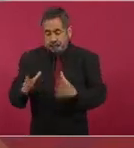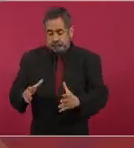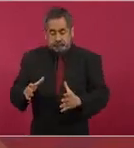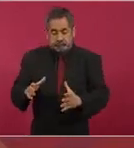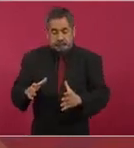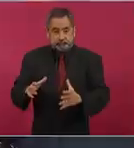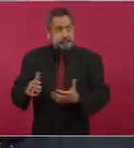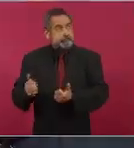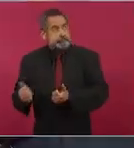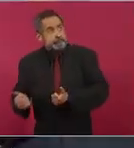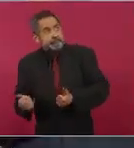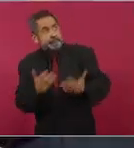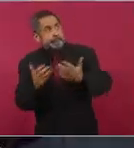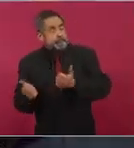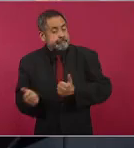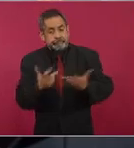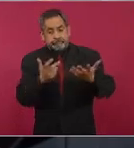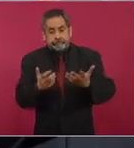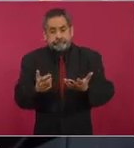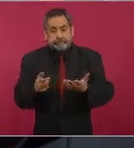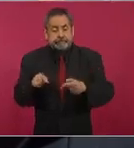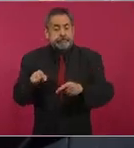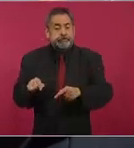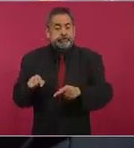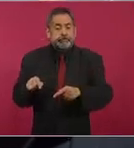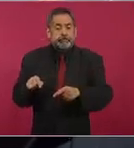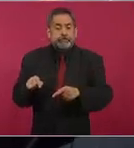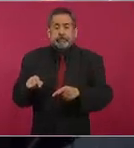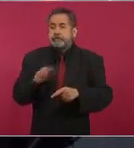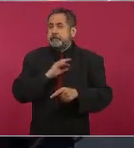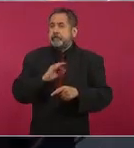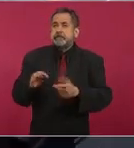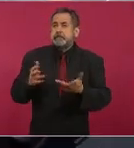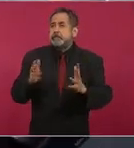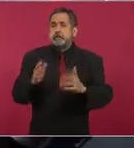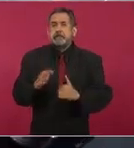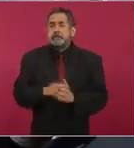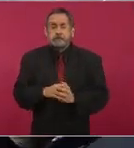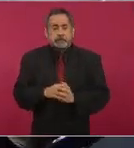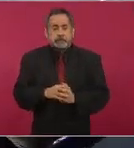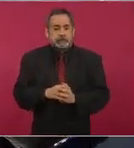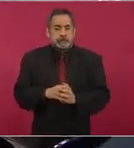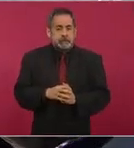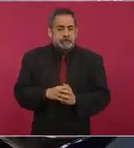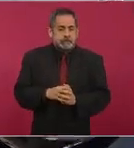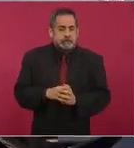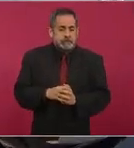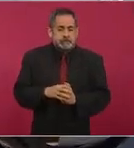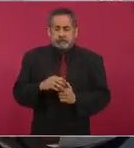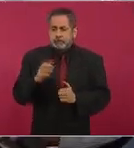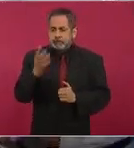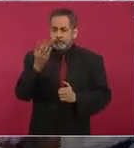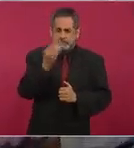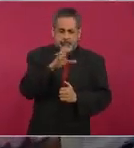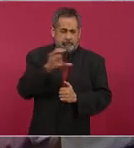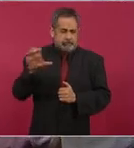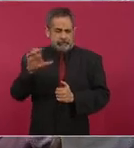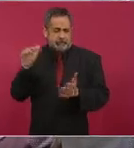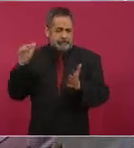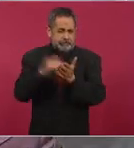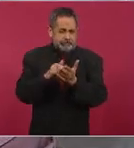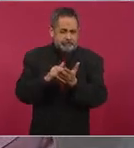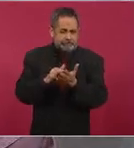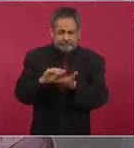que estamos exportando alrededor de 900 mil barriles